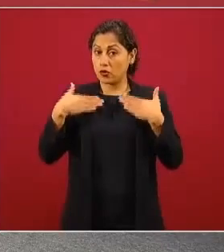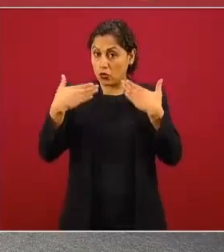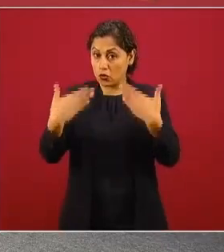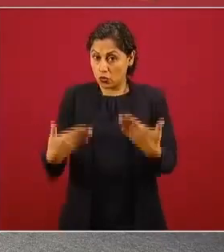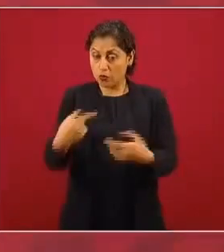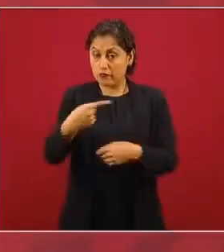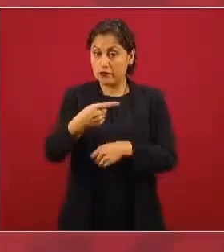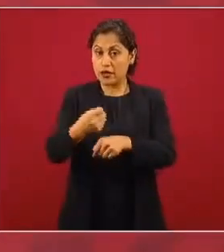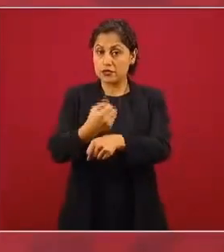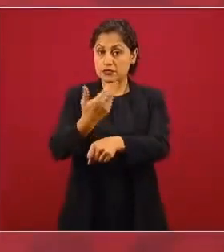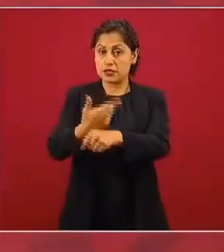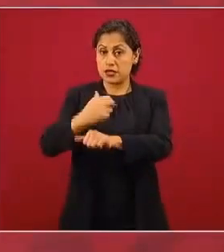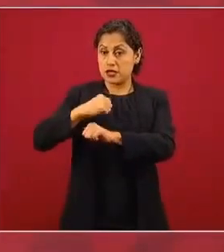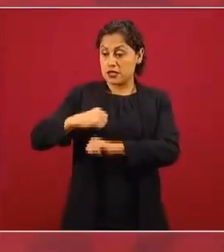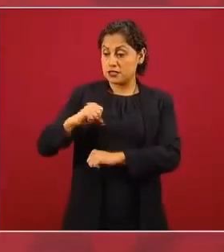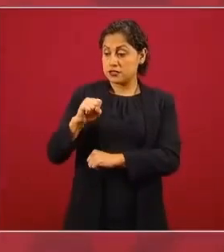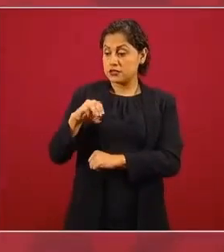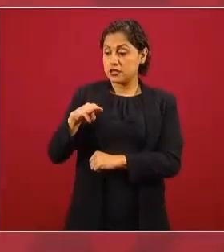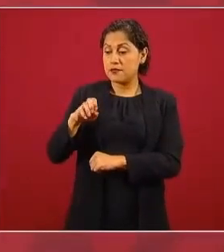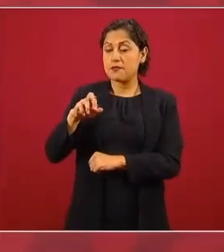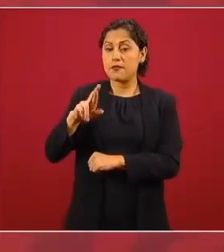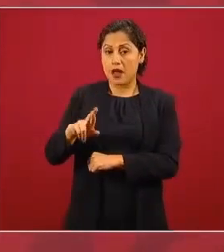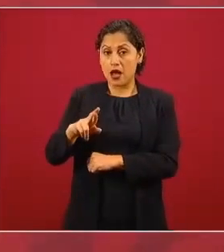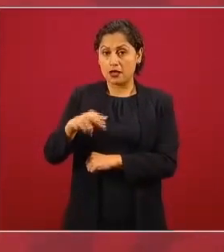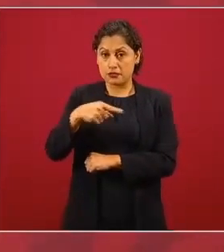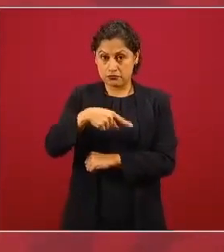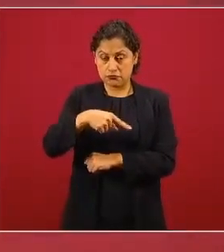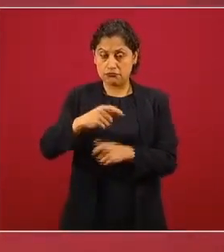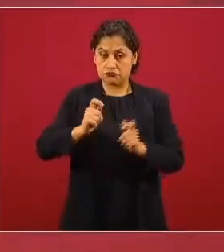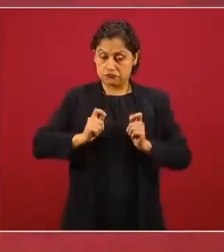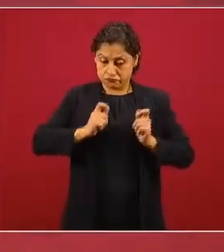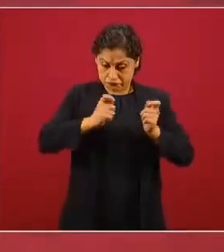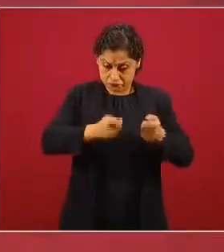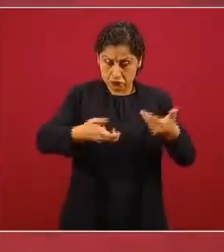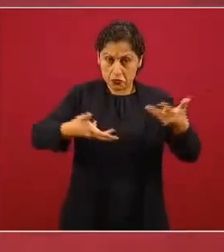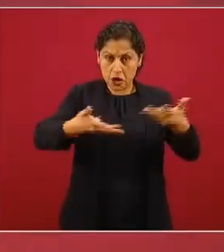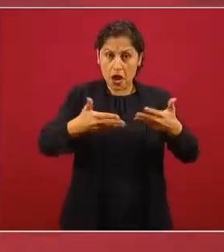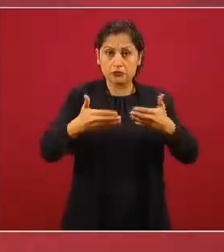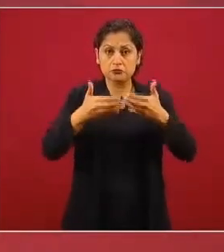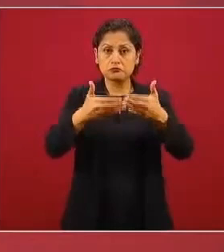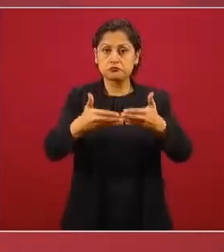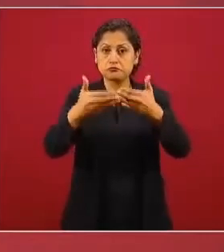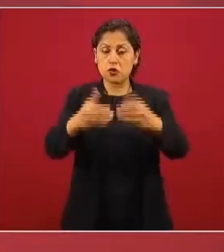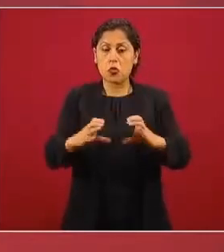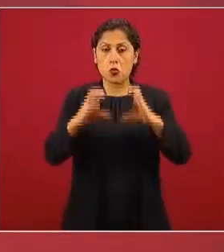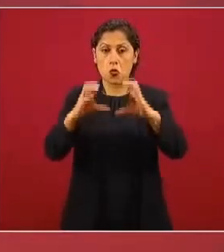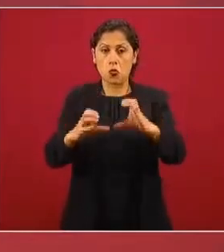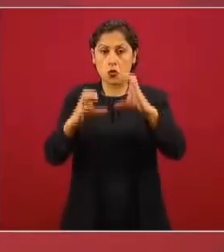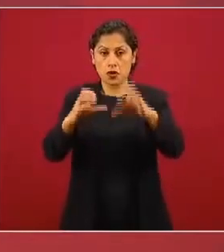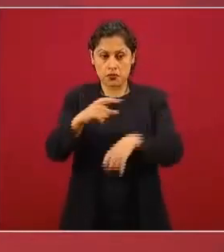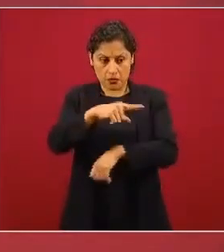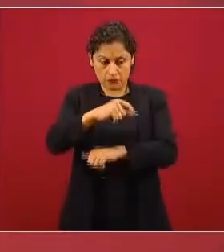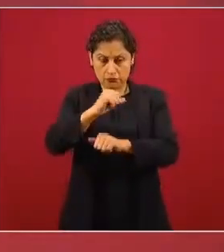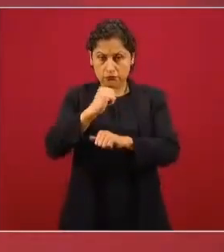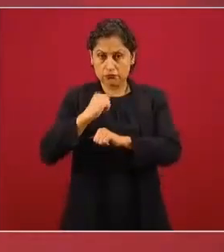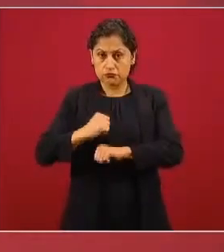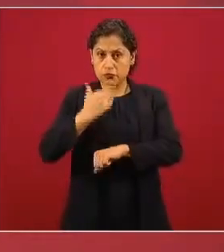Marina el cuidado de los puertos, la protección en los puertos, las aduanas, porque